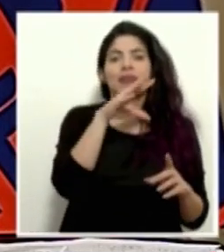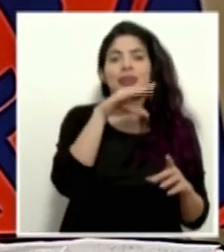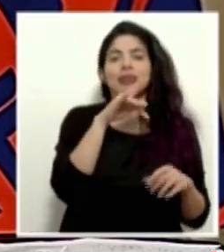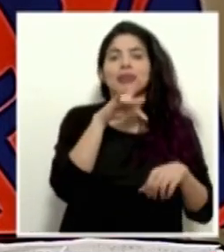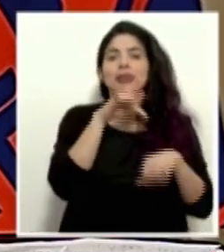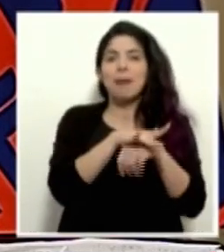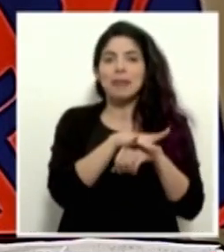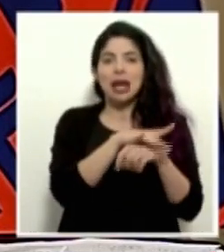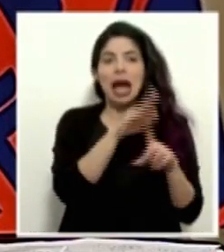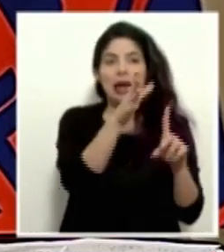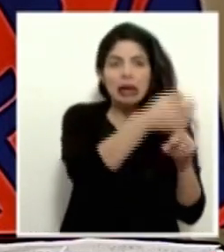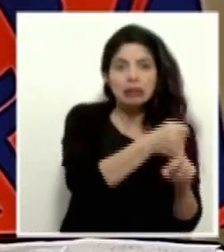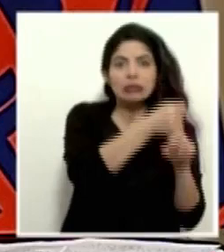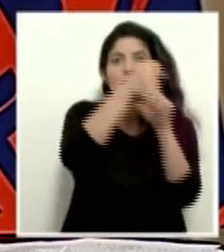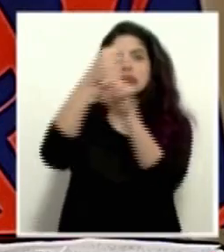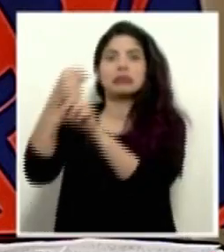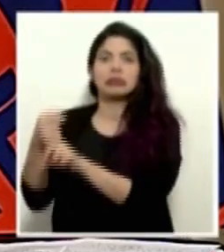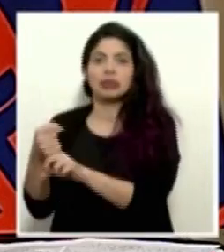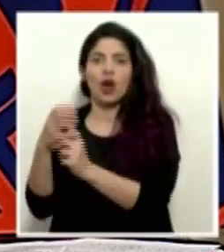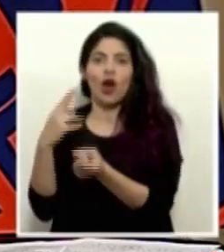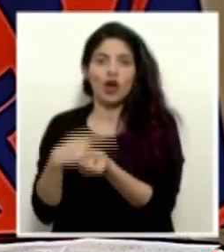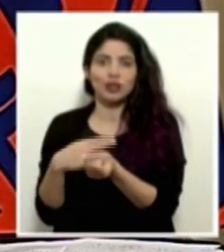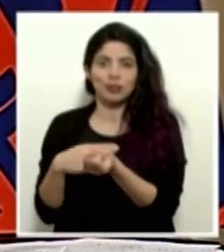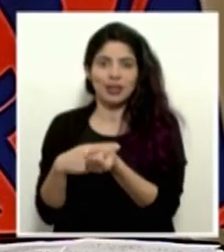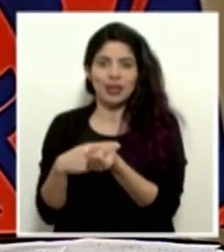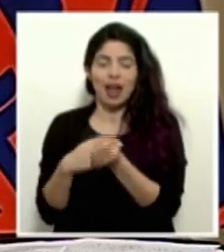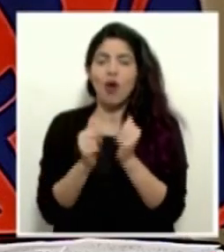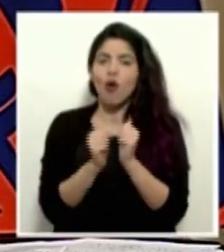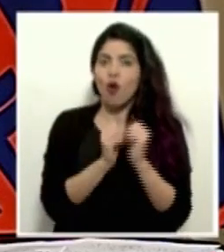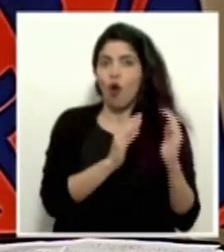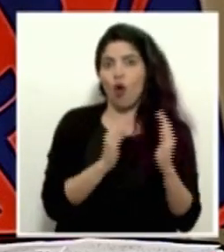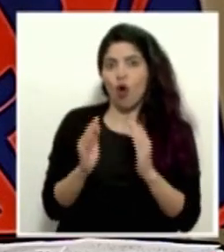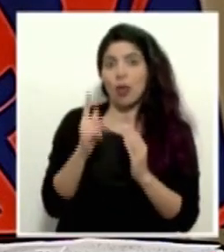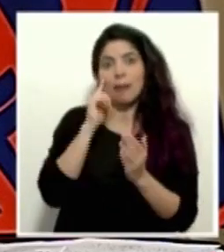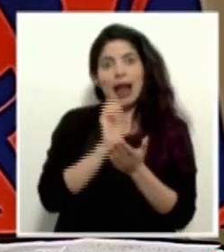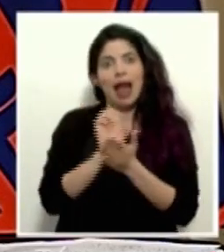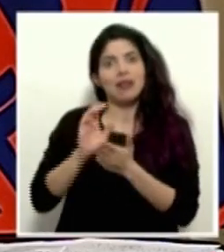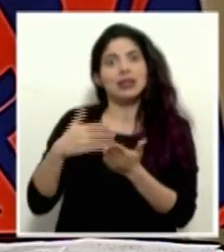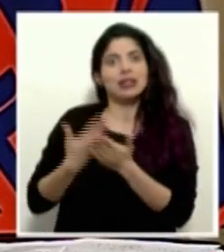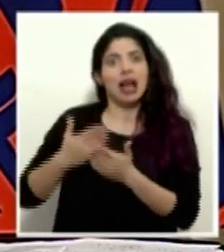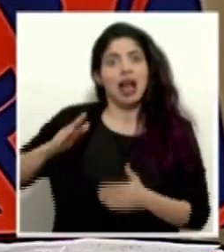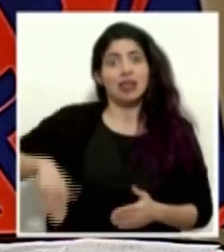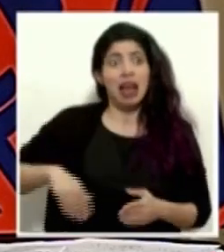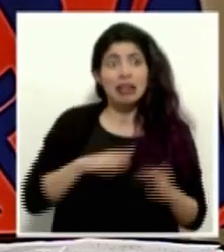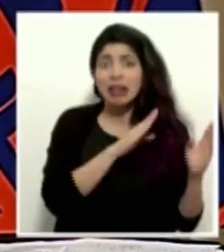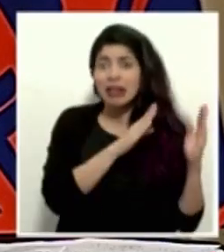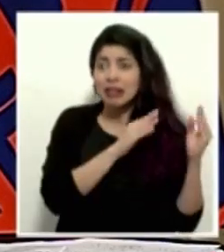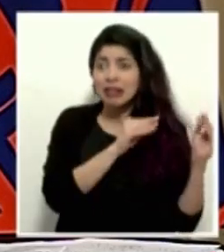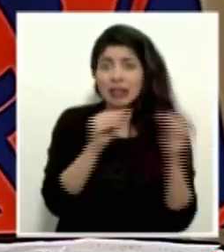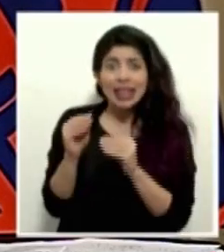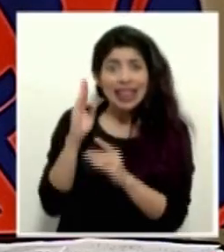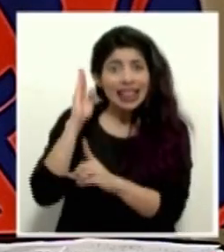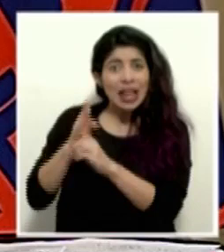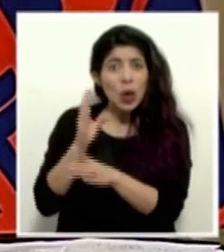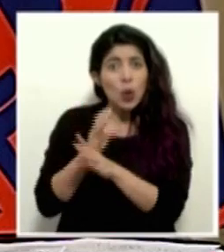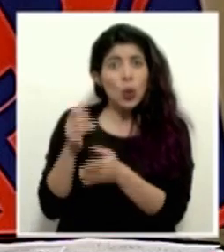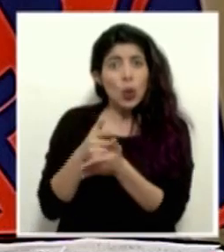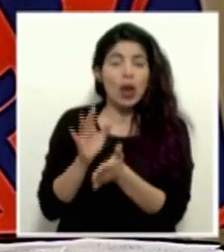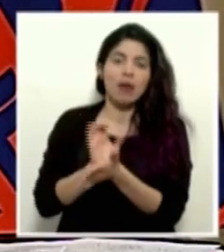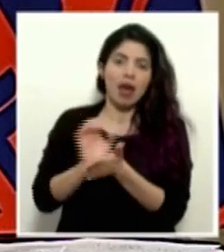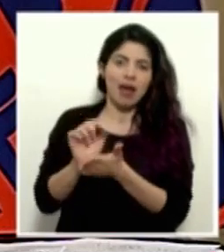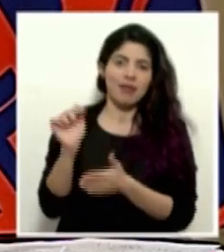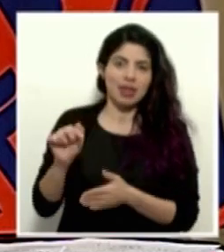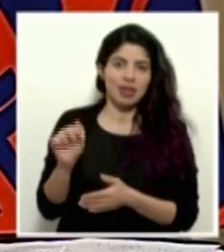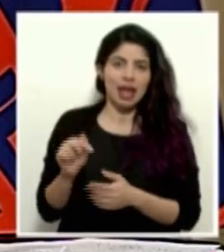traslado a un hospital de una forma ordenada y que no estén llegando tarde para simplemente ingresar directamente a cuidados intensivos.